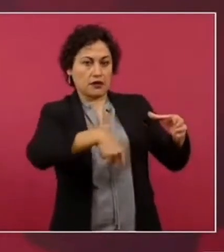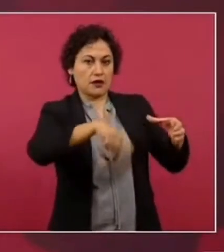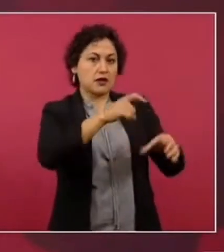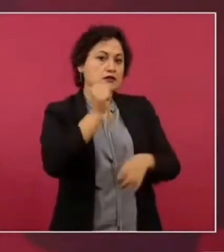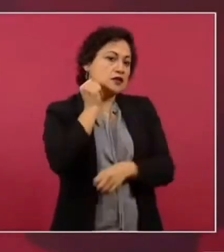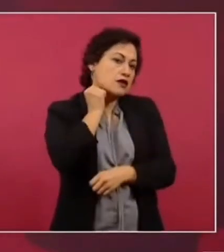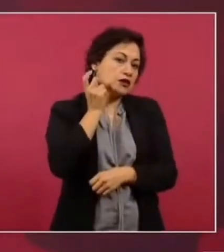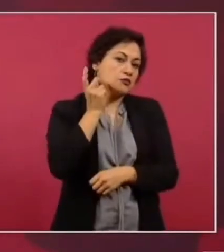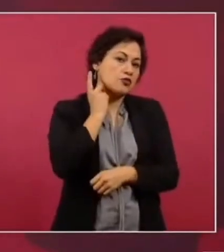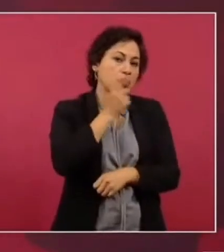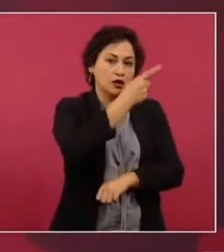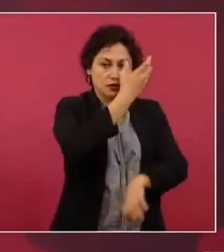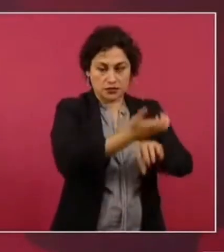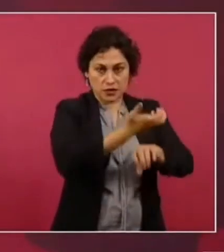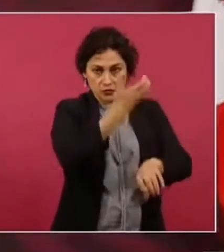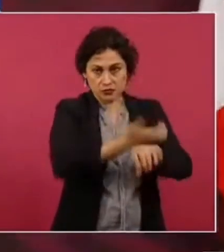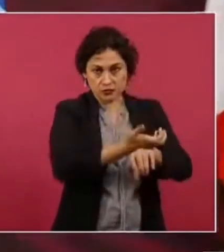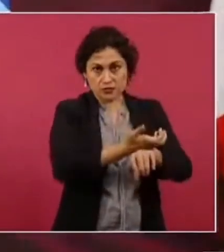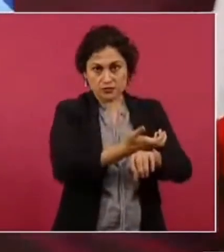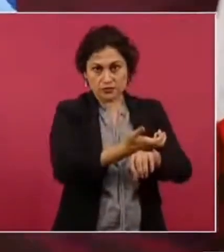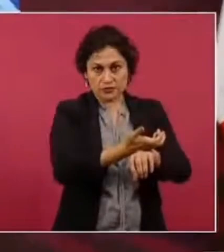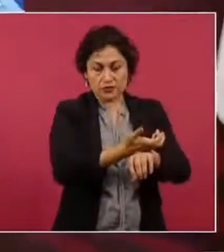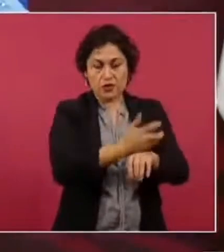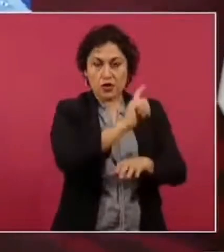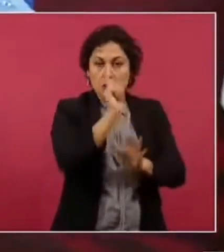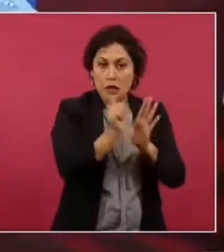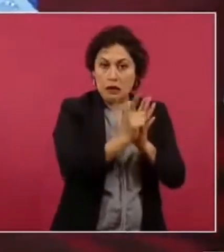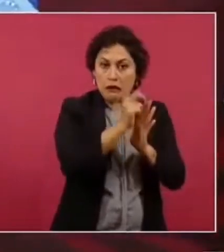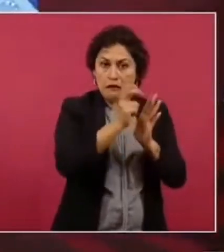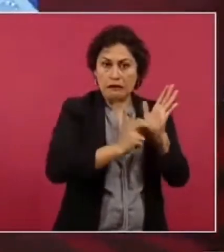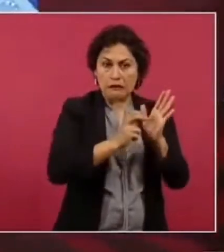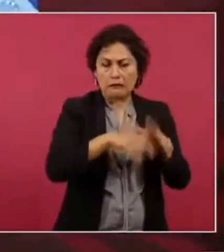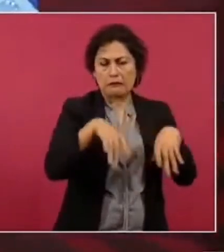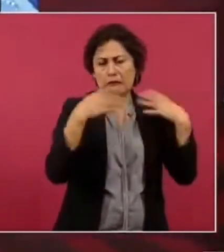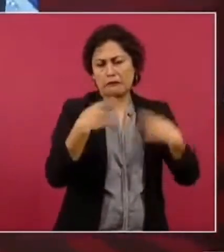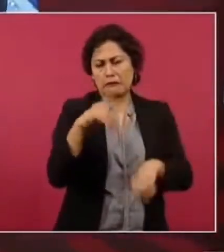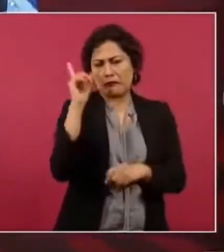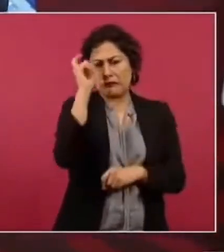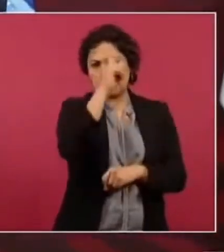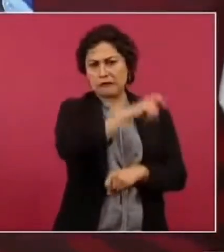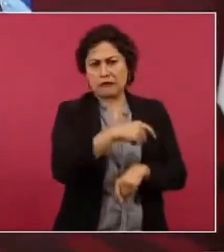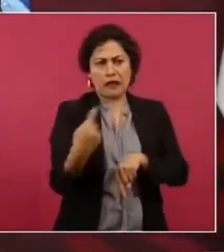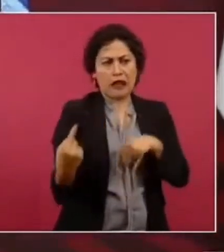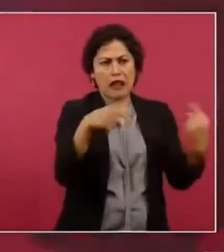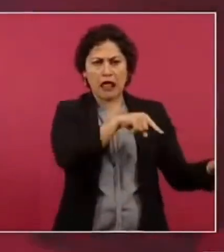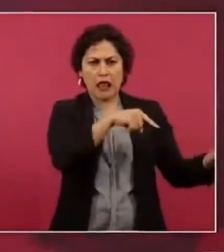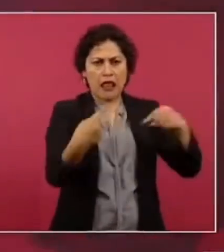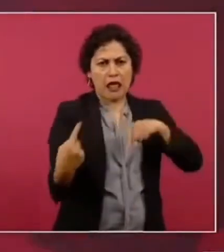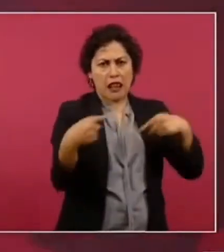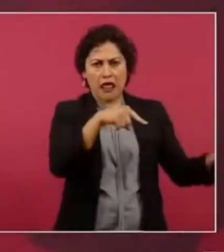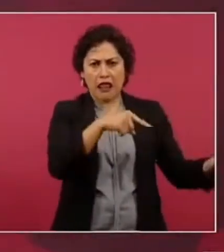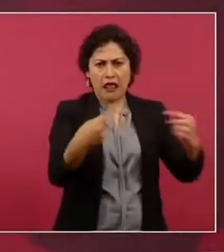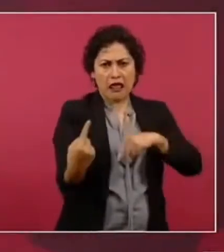vendan en las tiendas como si fuese cualquier mercancía